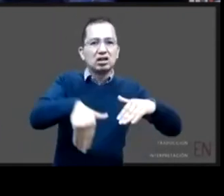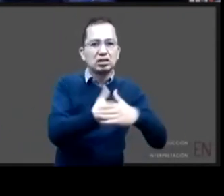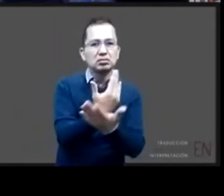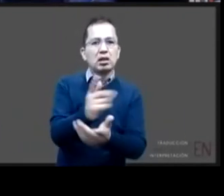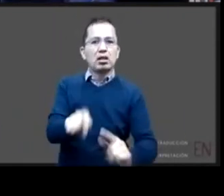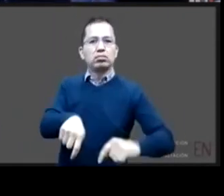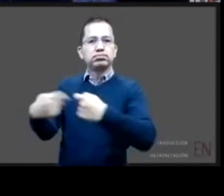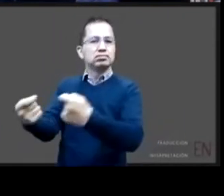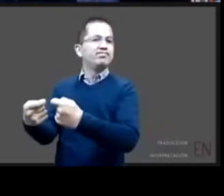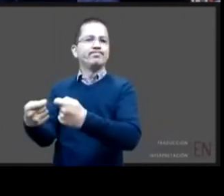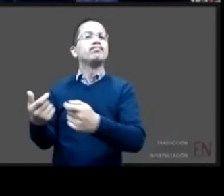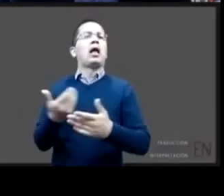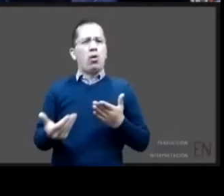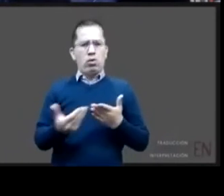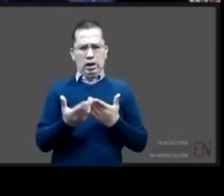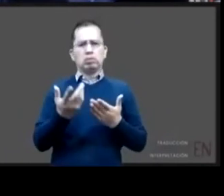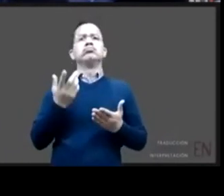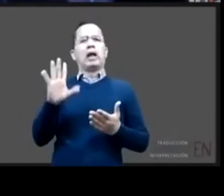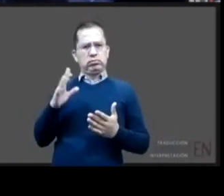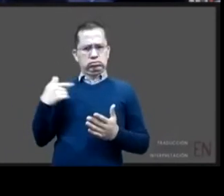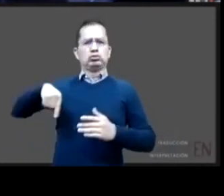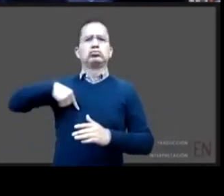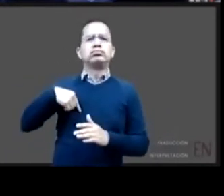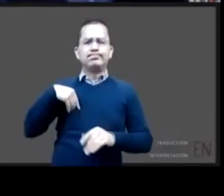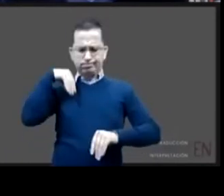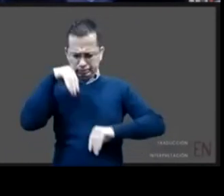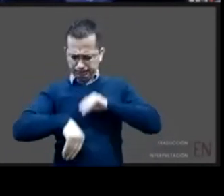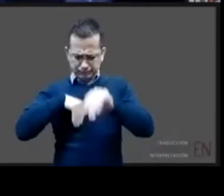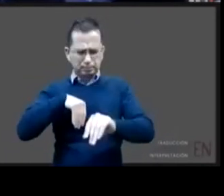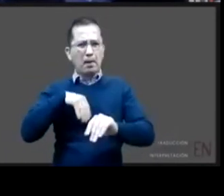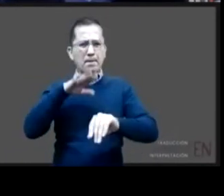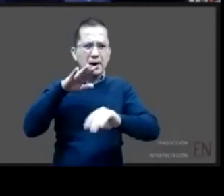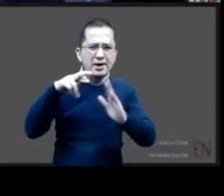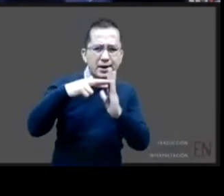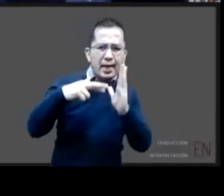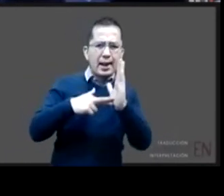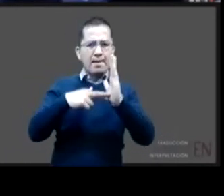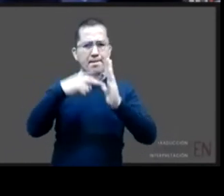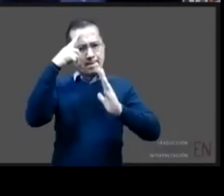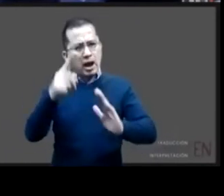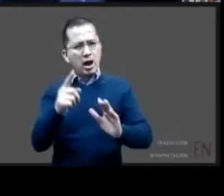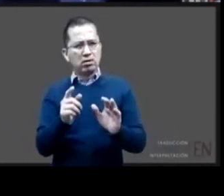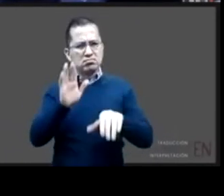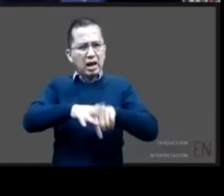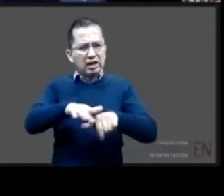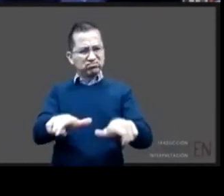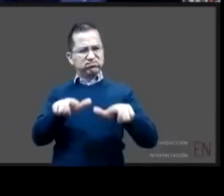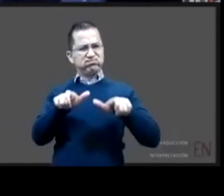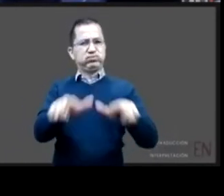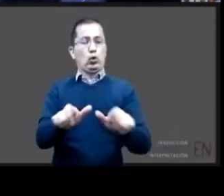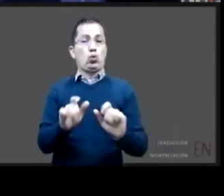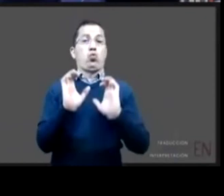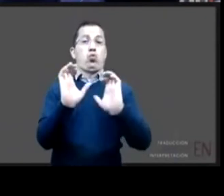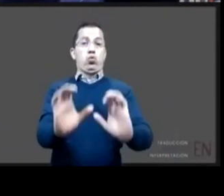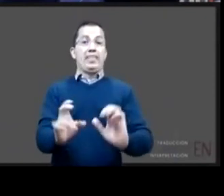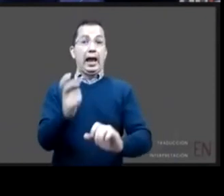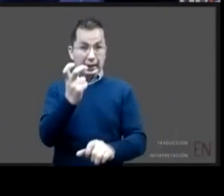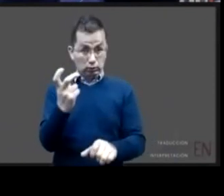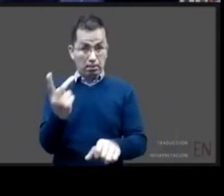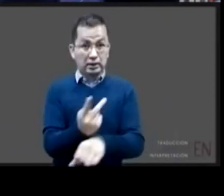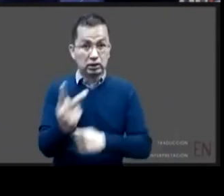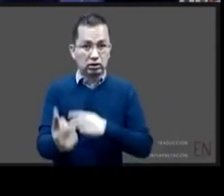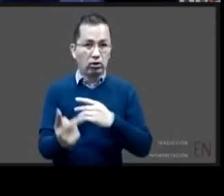que esto no vuelva a suceder a lo que voy y en cuestión de marcar este contexto es que precisamente